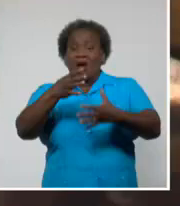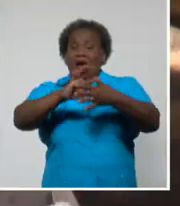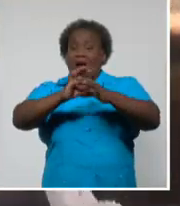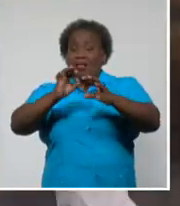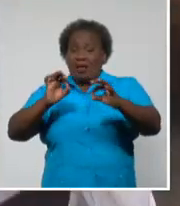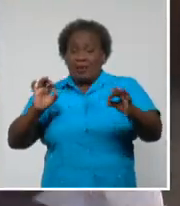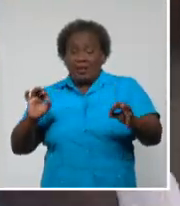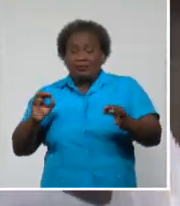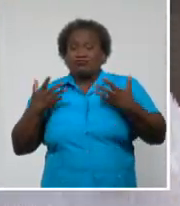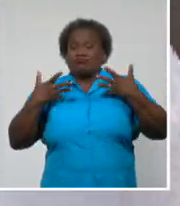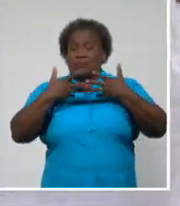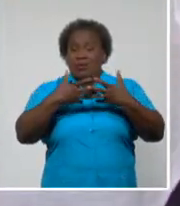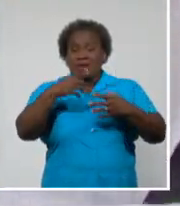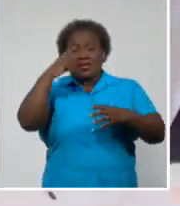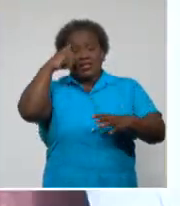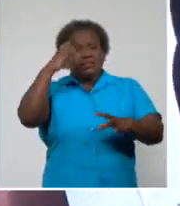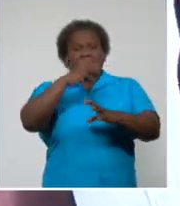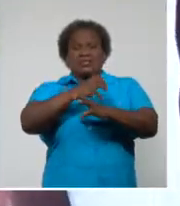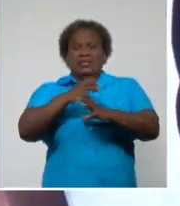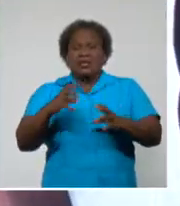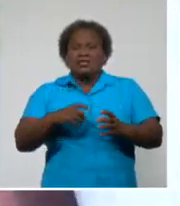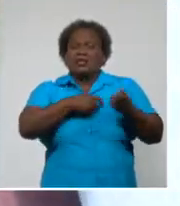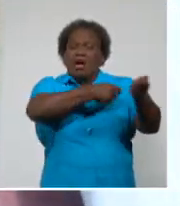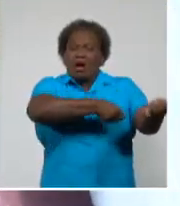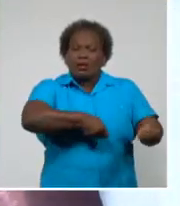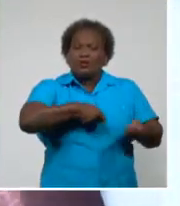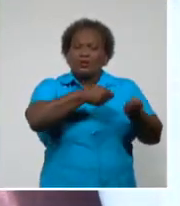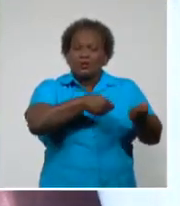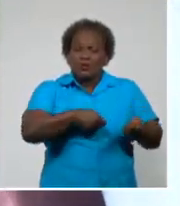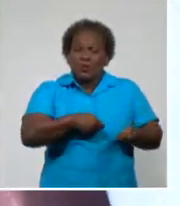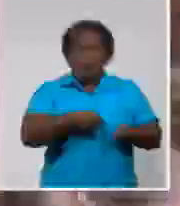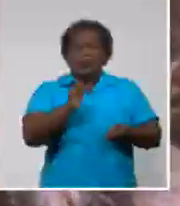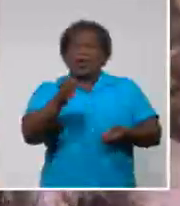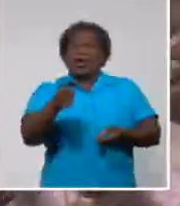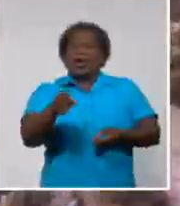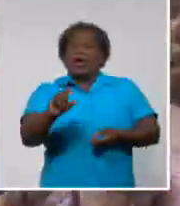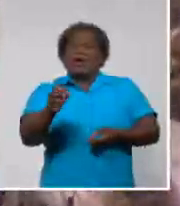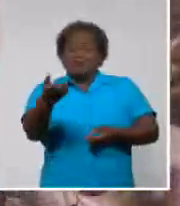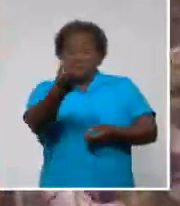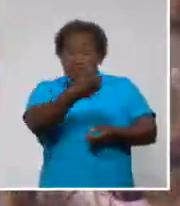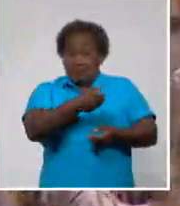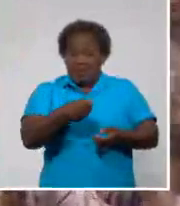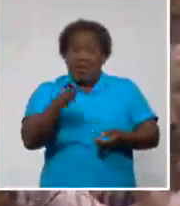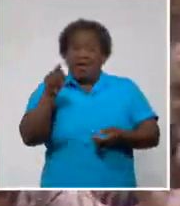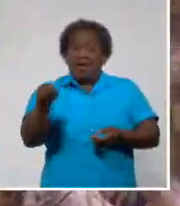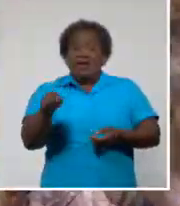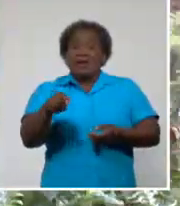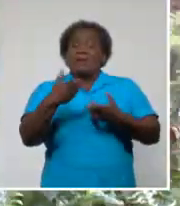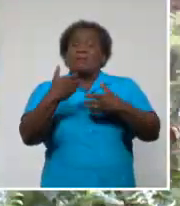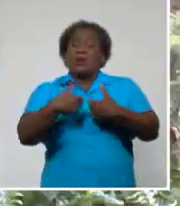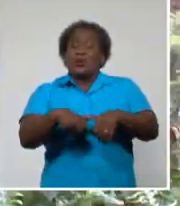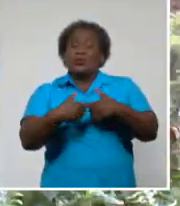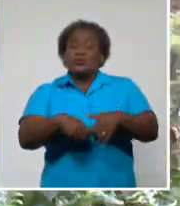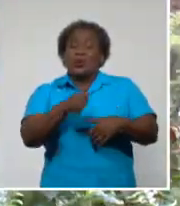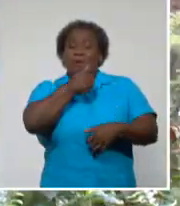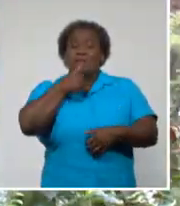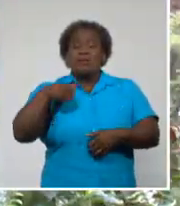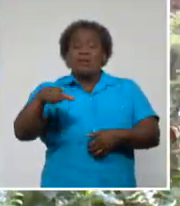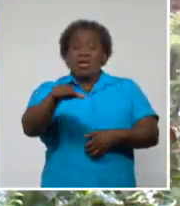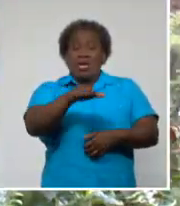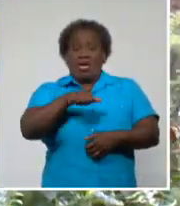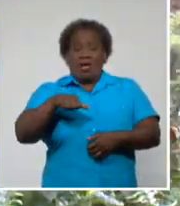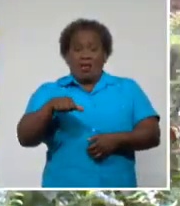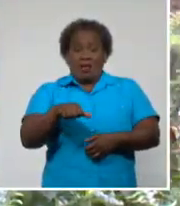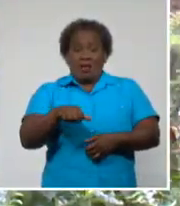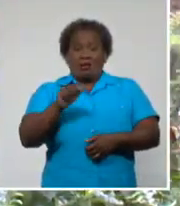ciencia, agricultura, denota un trabajo favorable en los programas de café, madera, carbón vegetal y producción de miel. Madera que es uno de nuestros